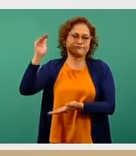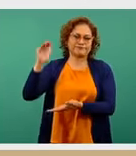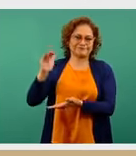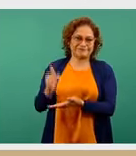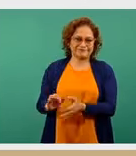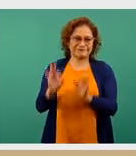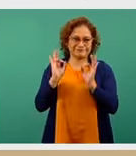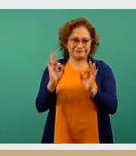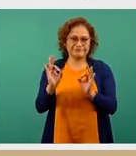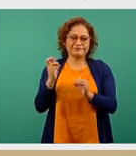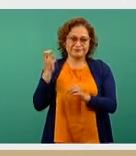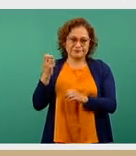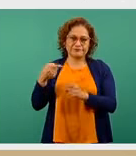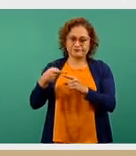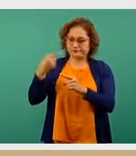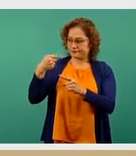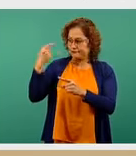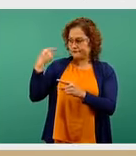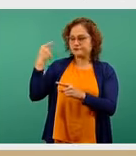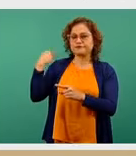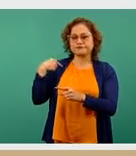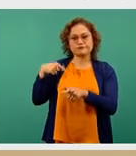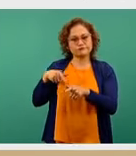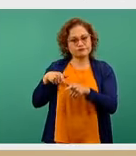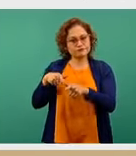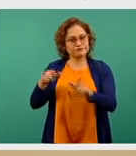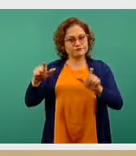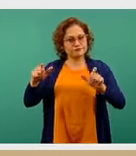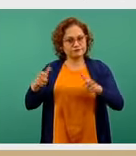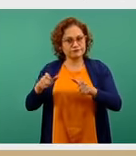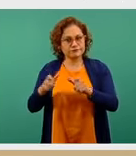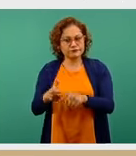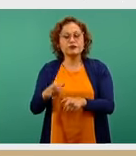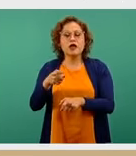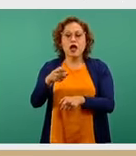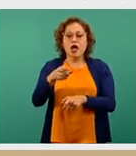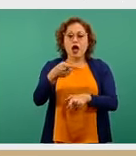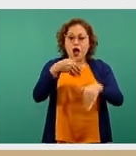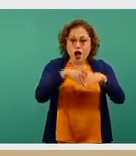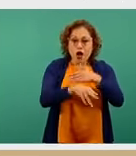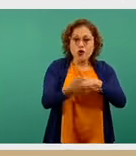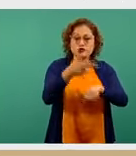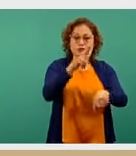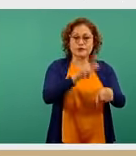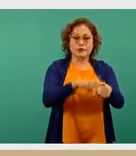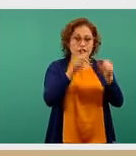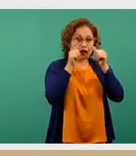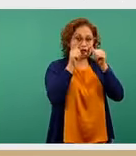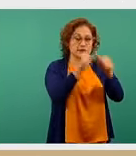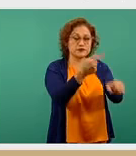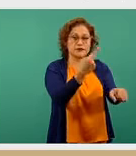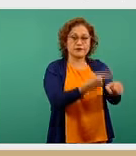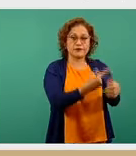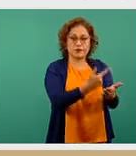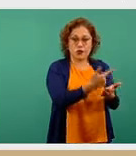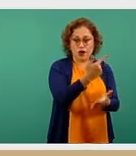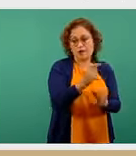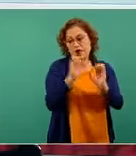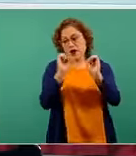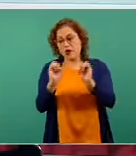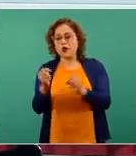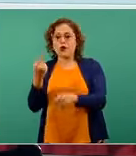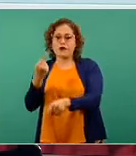todavía se ha mantenido tanto para las camas generales como para las camas con ventilador. Si vemos la siguiente diapositiva,